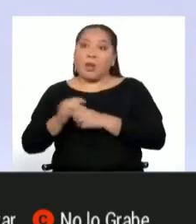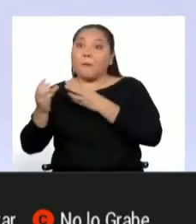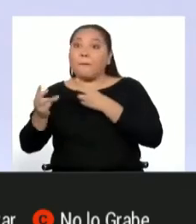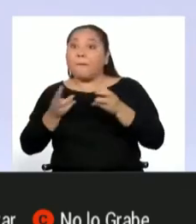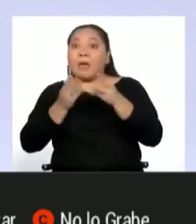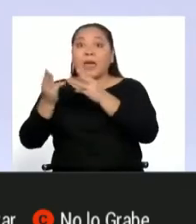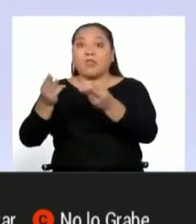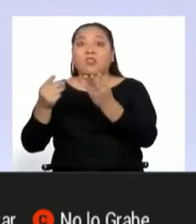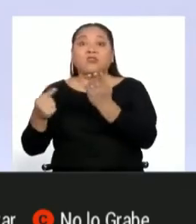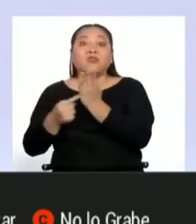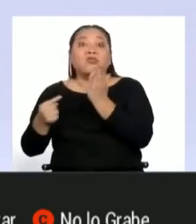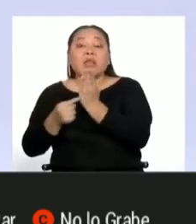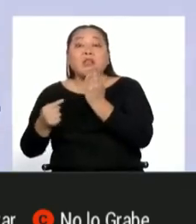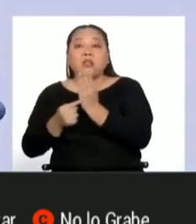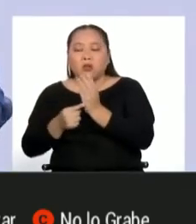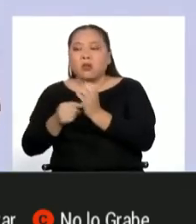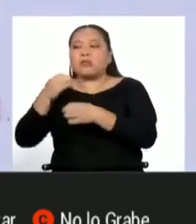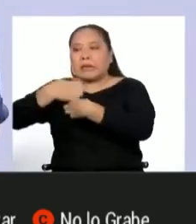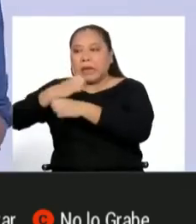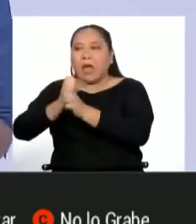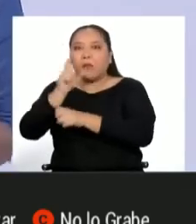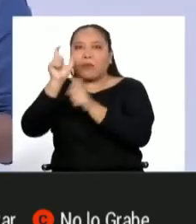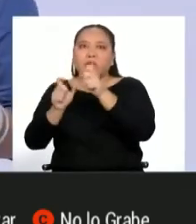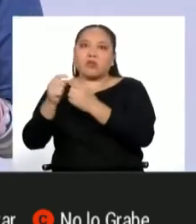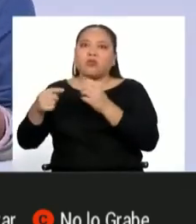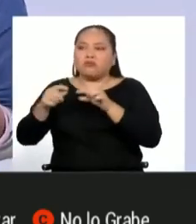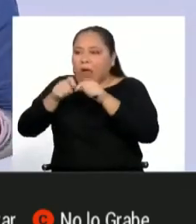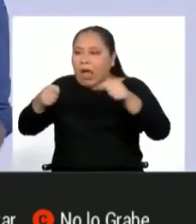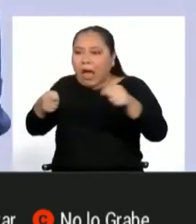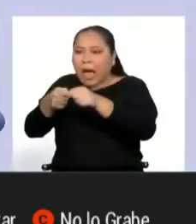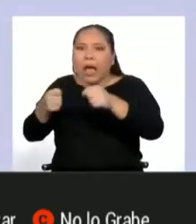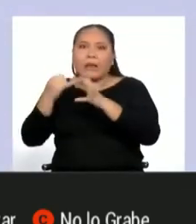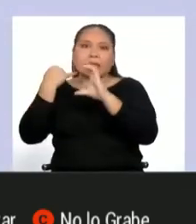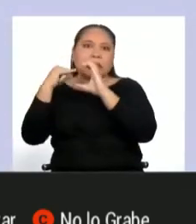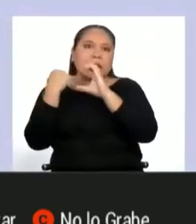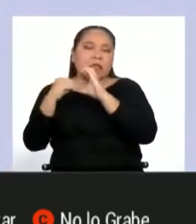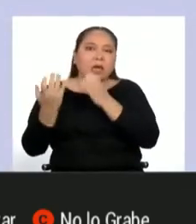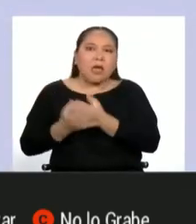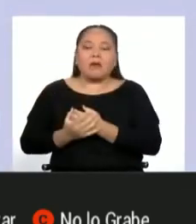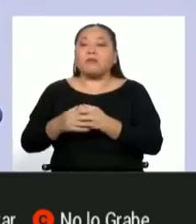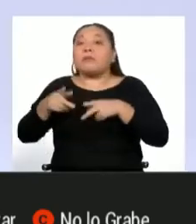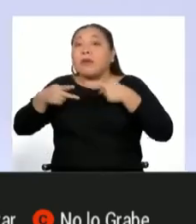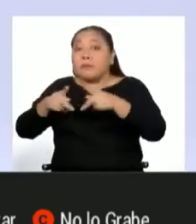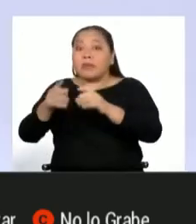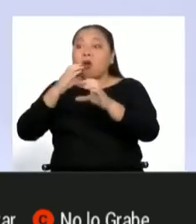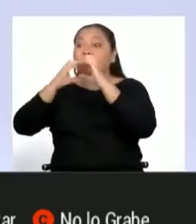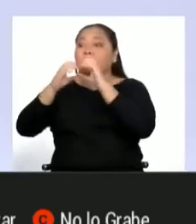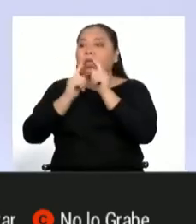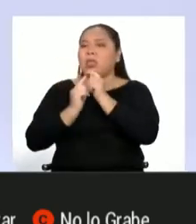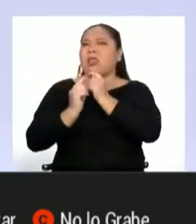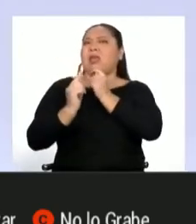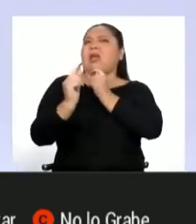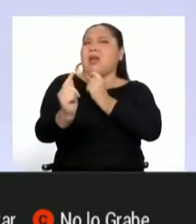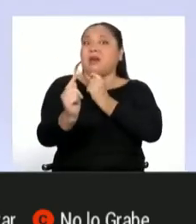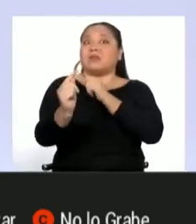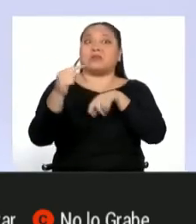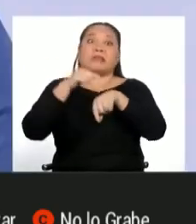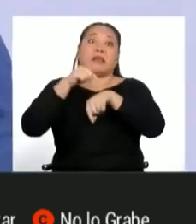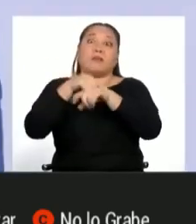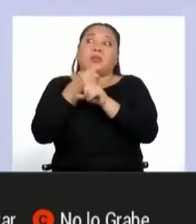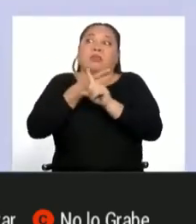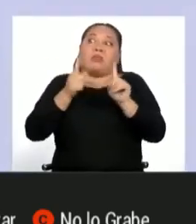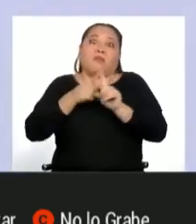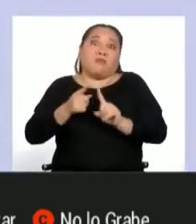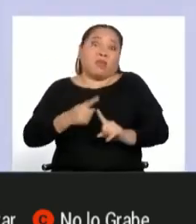son los que han sido creados por los seres humanos. Requieren cables, conexión a internet y permiten que nos comuniquemos a larga distancia y en tiempos distintos.